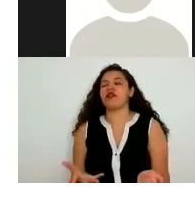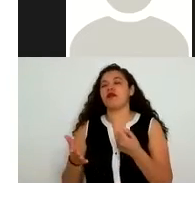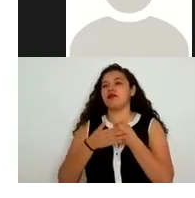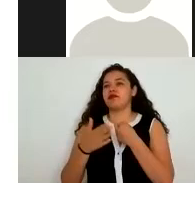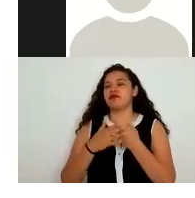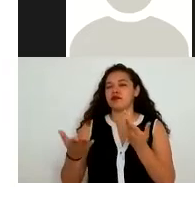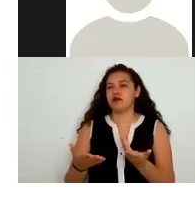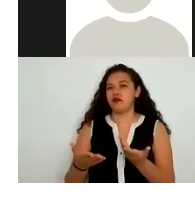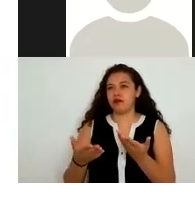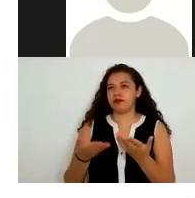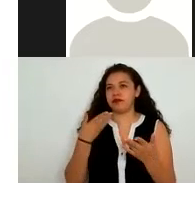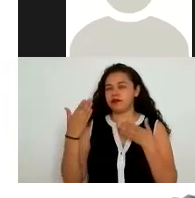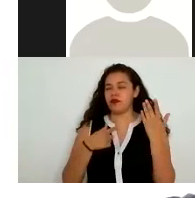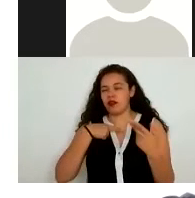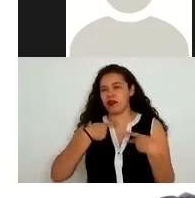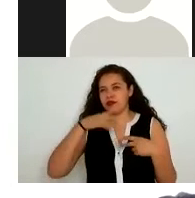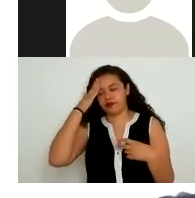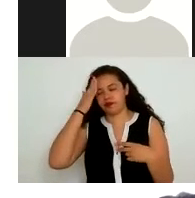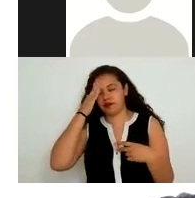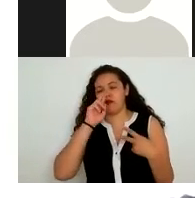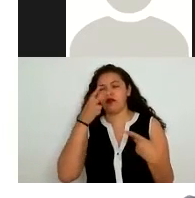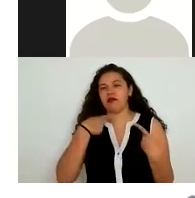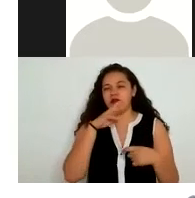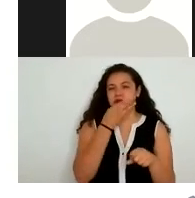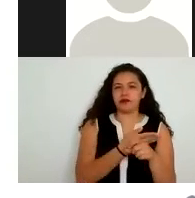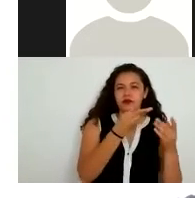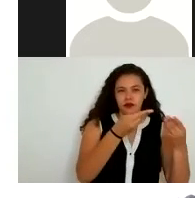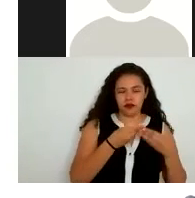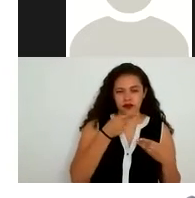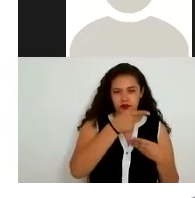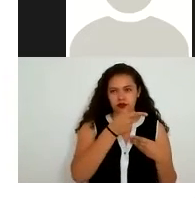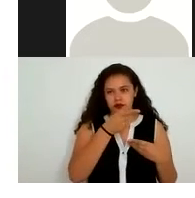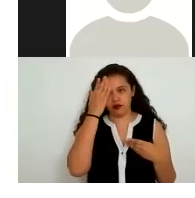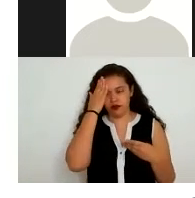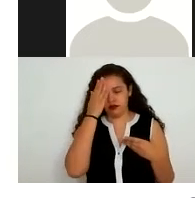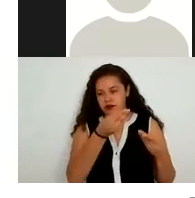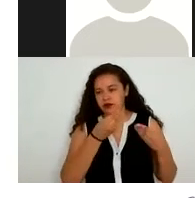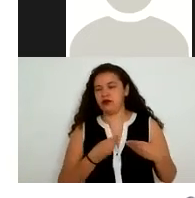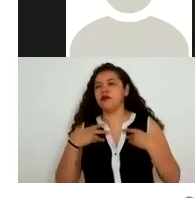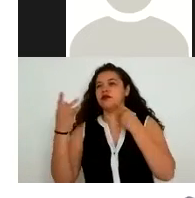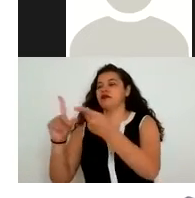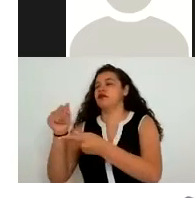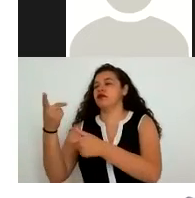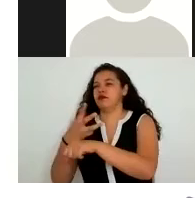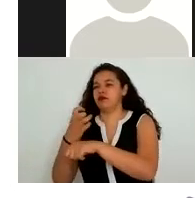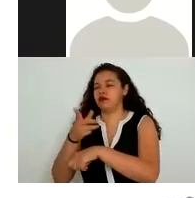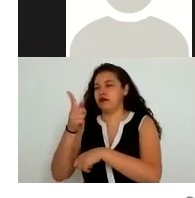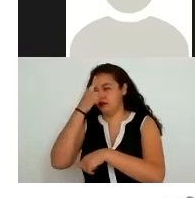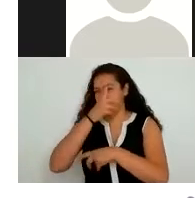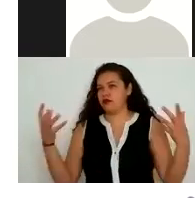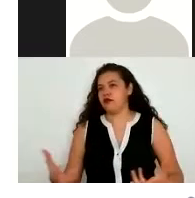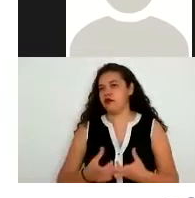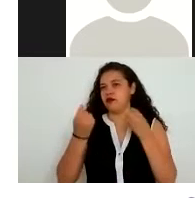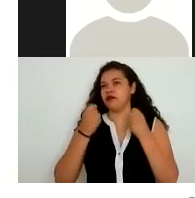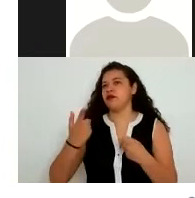titular por el responsable y un tercero lo que ya mencionábamos cuando la transferencia esté necesaria o legalmente exigida para salvaguardar de un interés